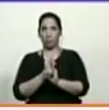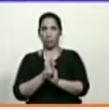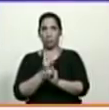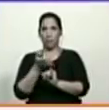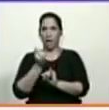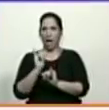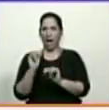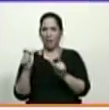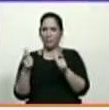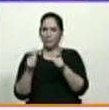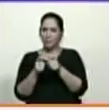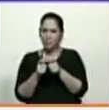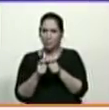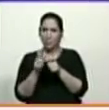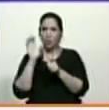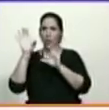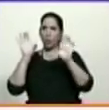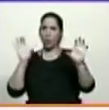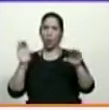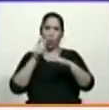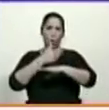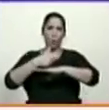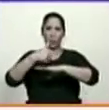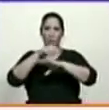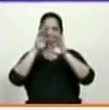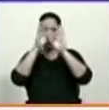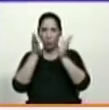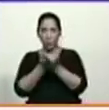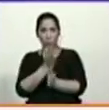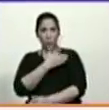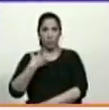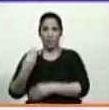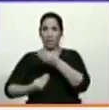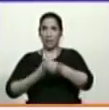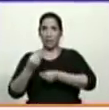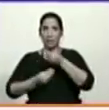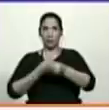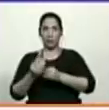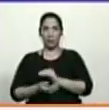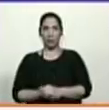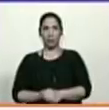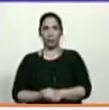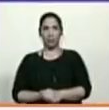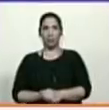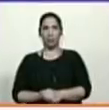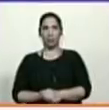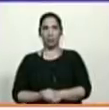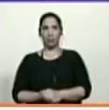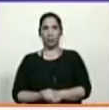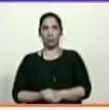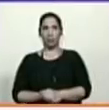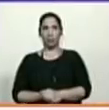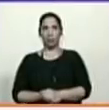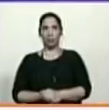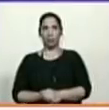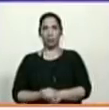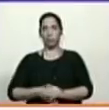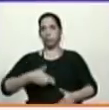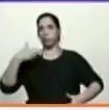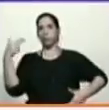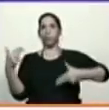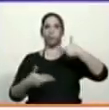minoría de gobiernos en el mundo que quiere hacerse hegemónico por la vía vamos a decirlo en criollo del malandraje